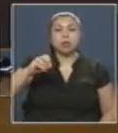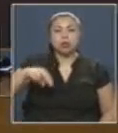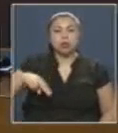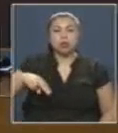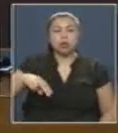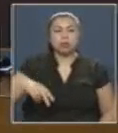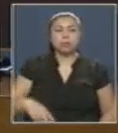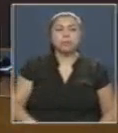al honorable diputado don Marco Irarra.